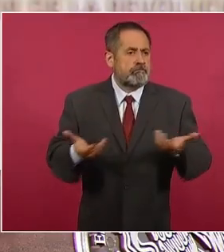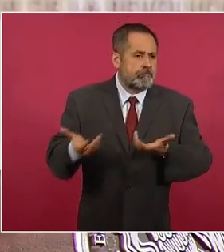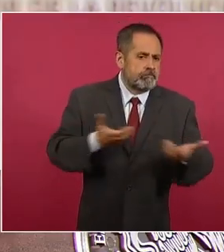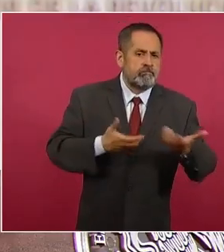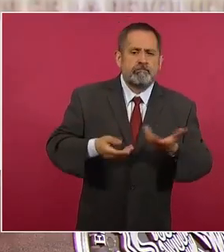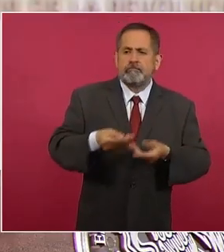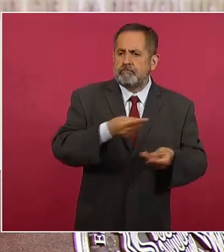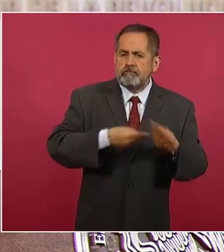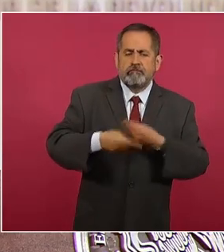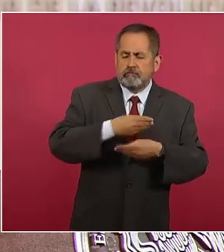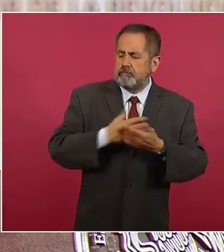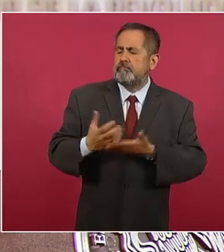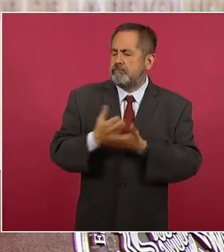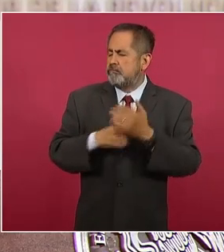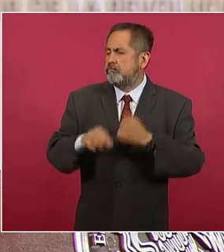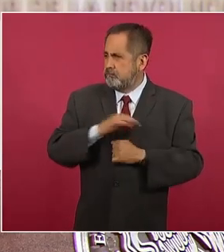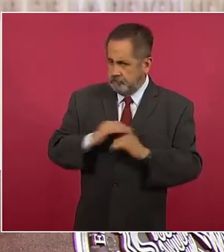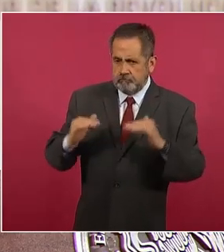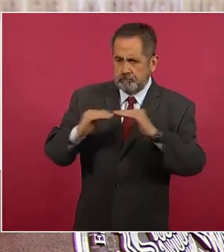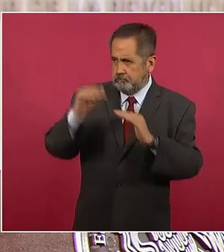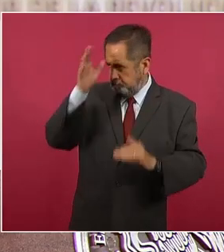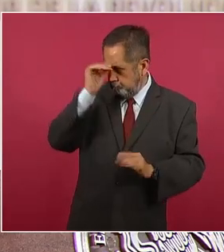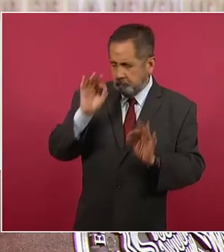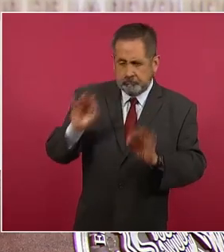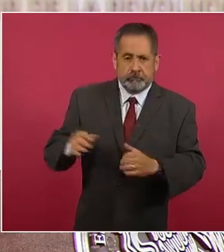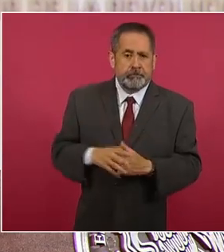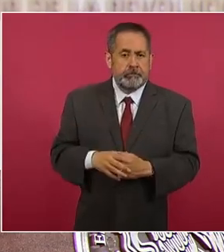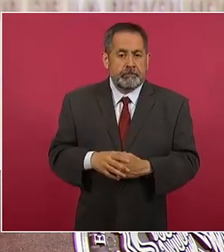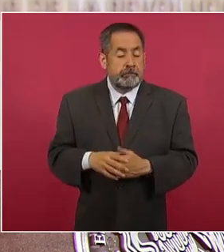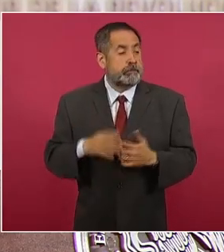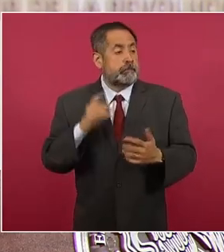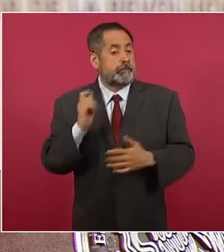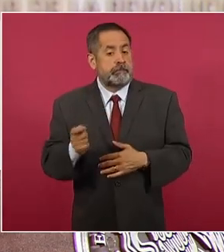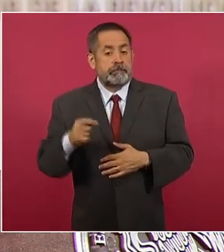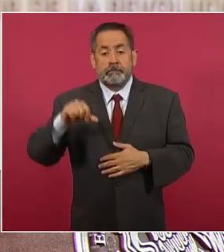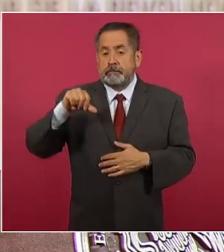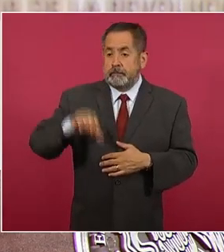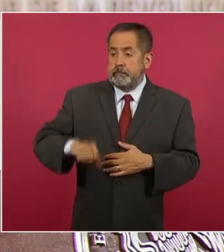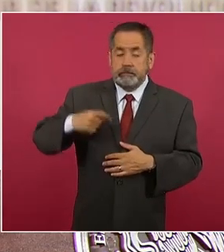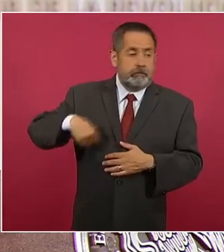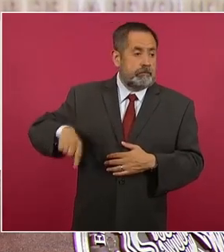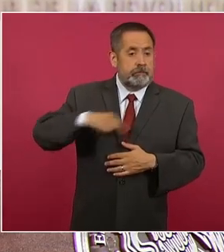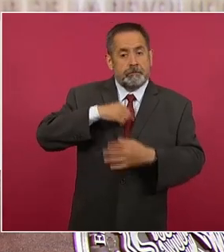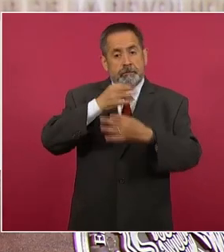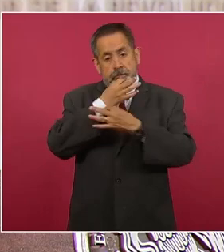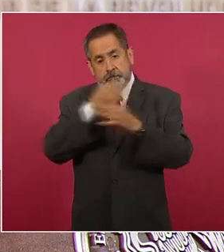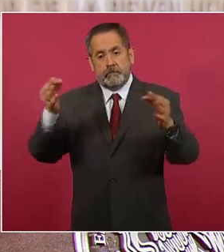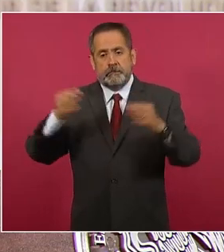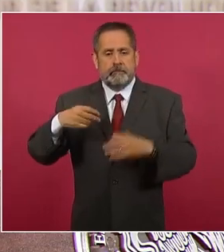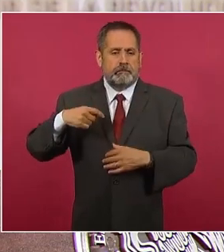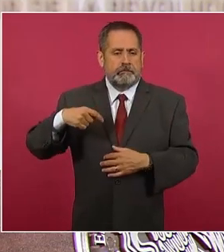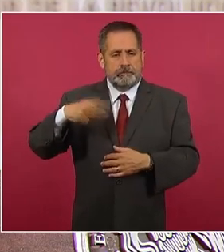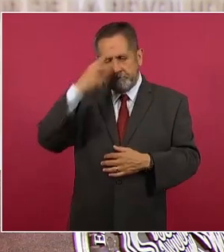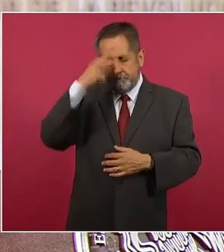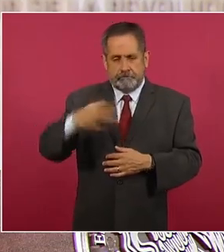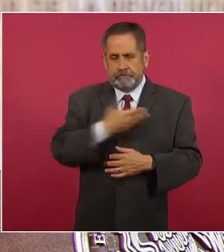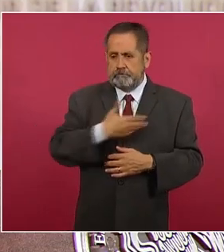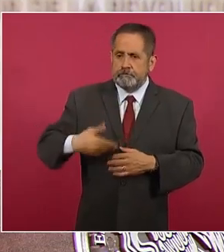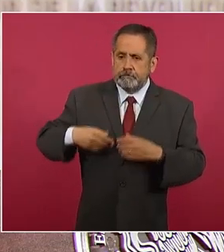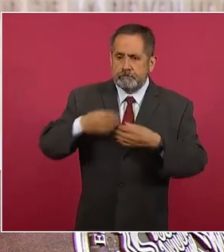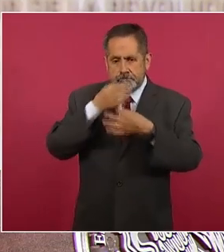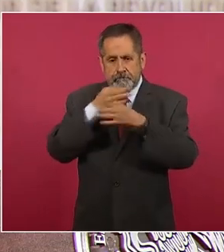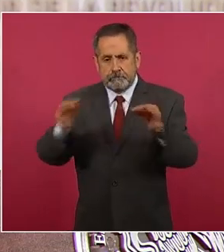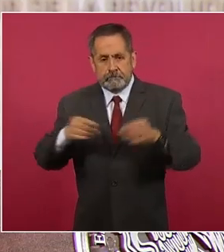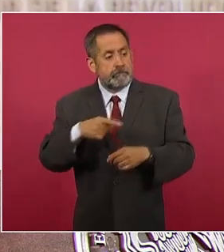sus márgenes. Se espera que después del anuncio por parte de nosotros y del presidente de la República se sumen más